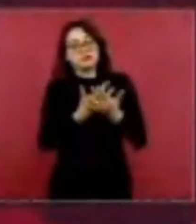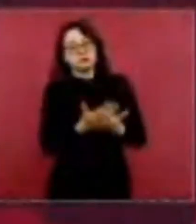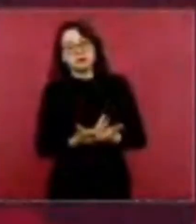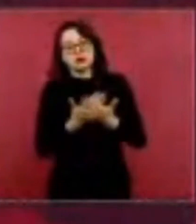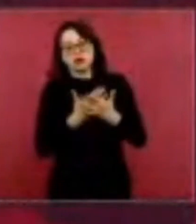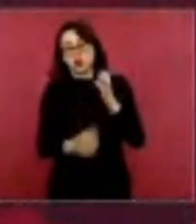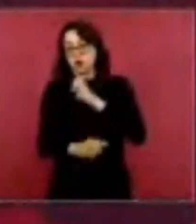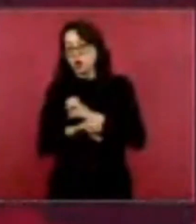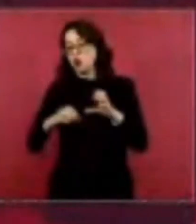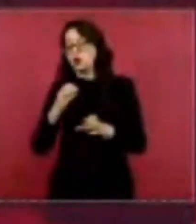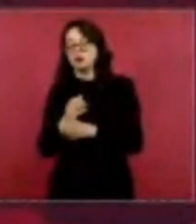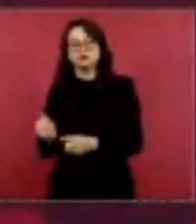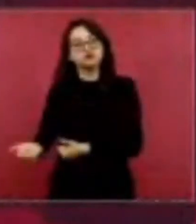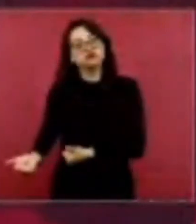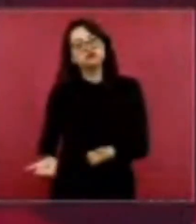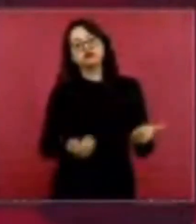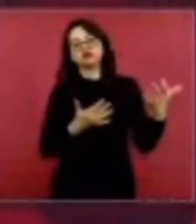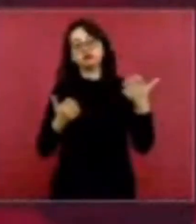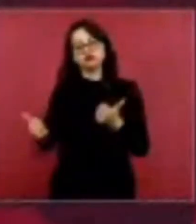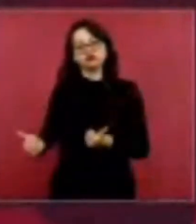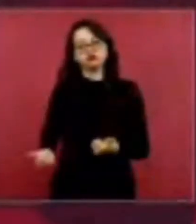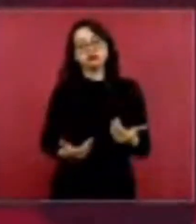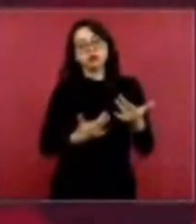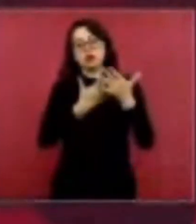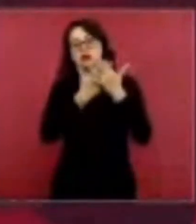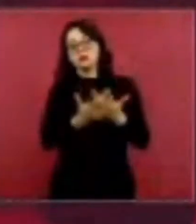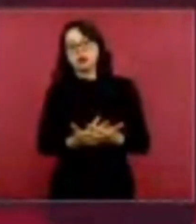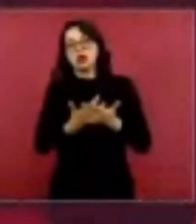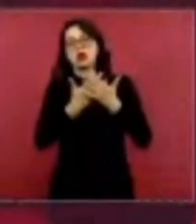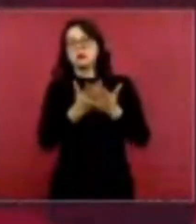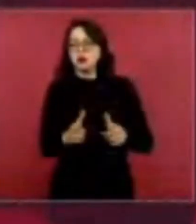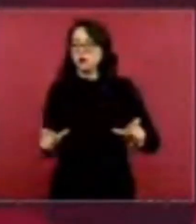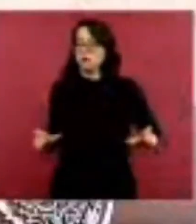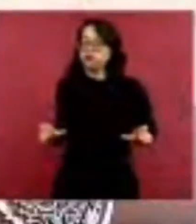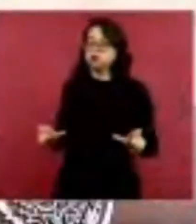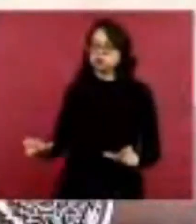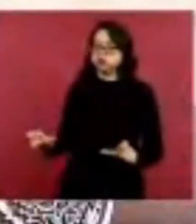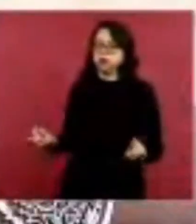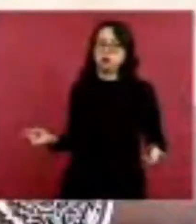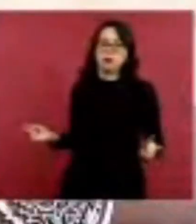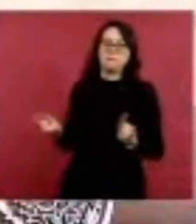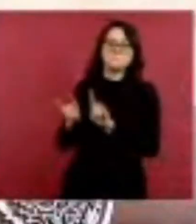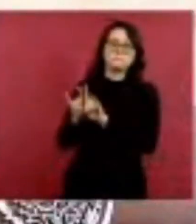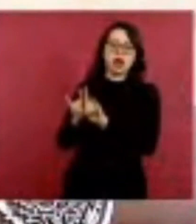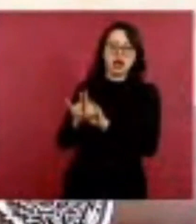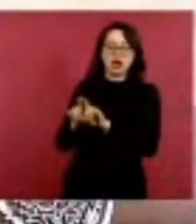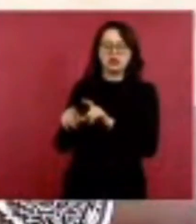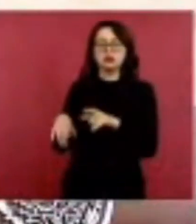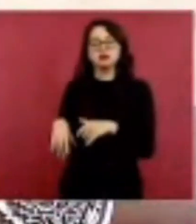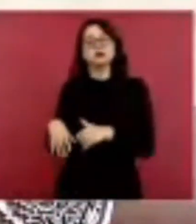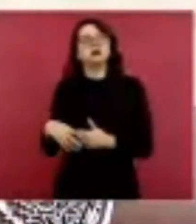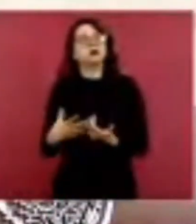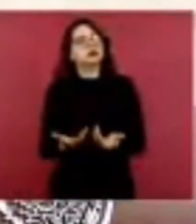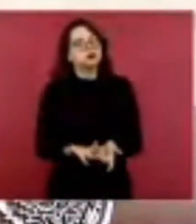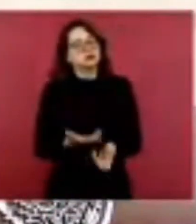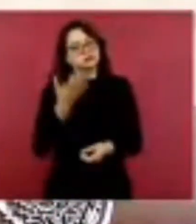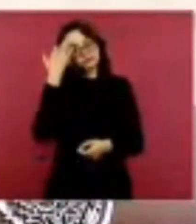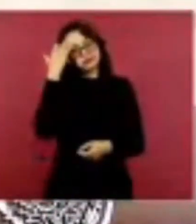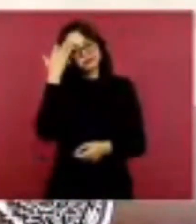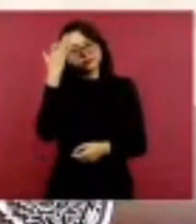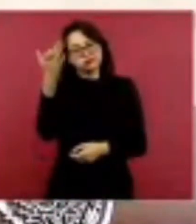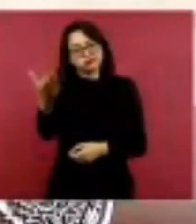el traslado de mercancías por estos bloqueos de la frontera con Texas.